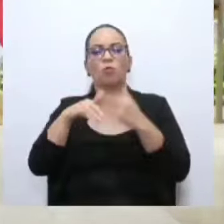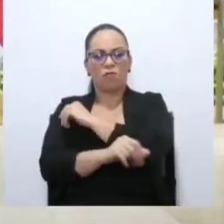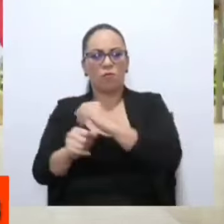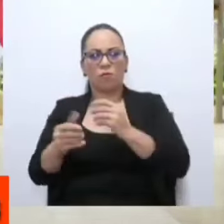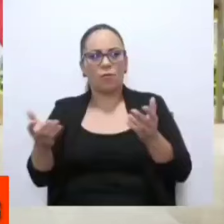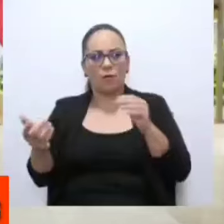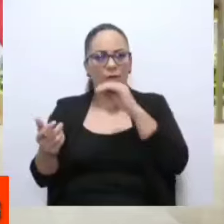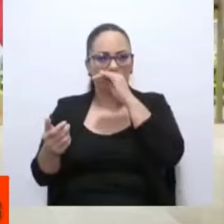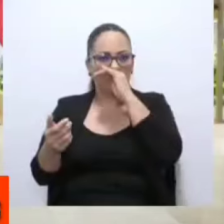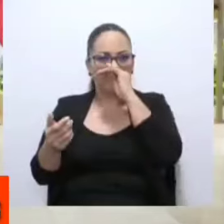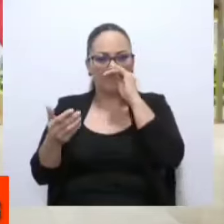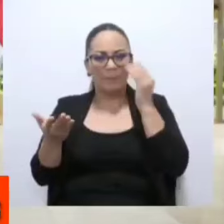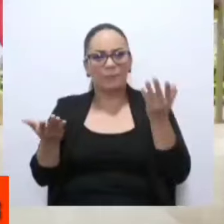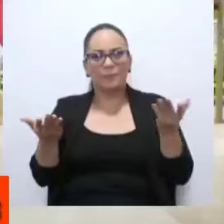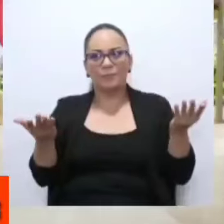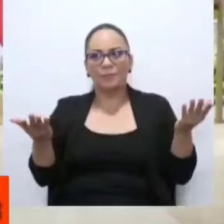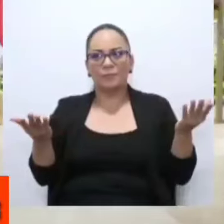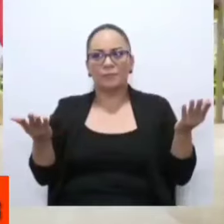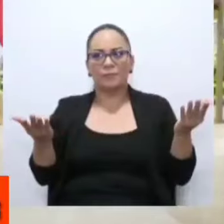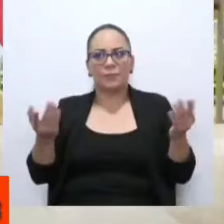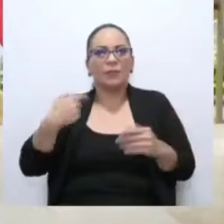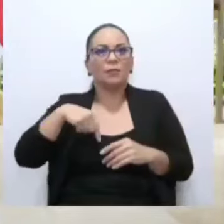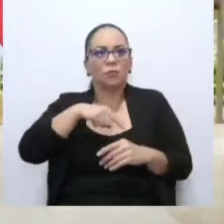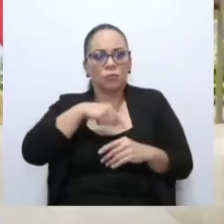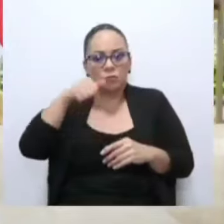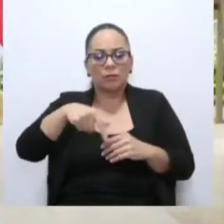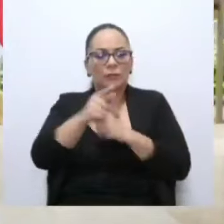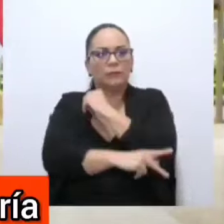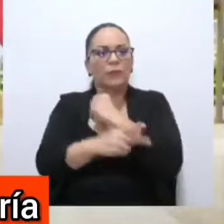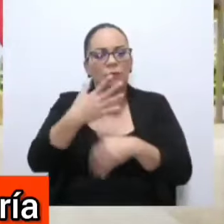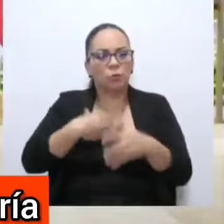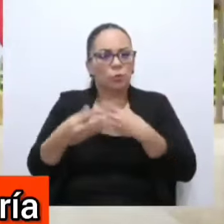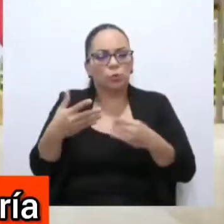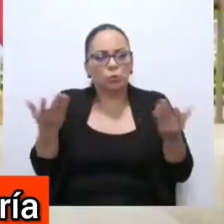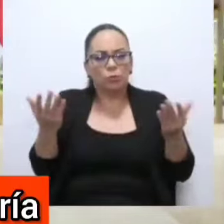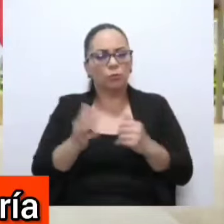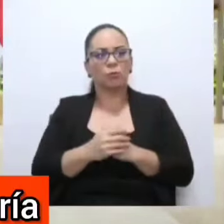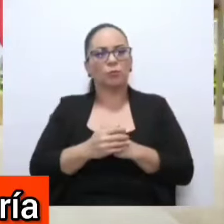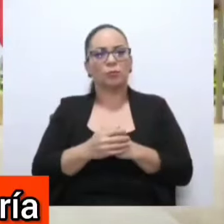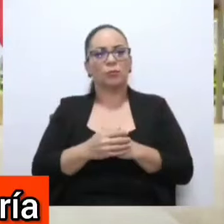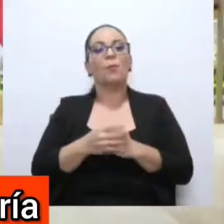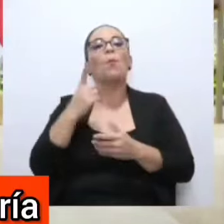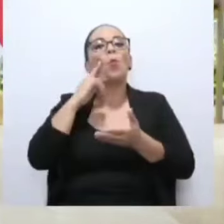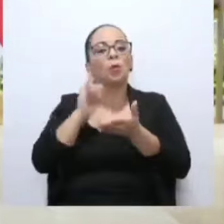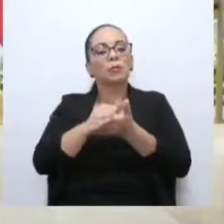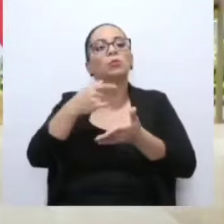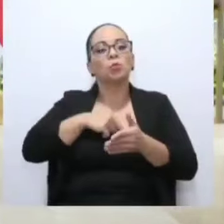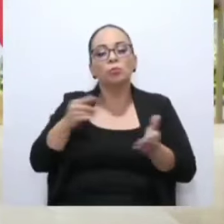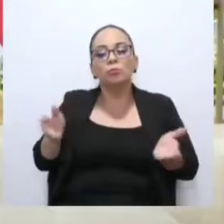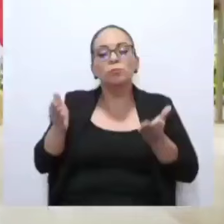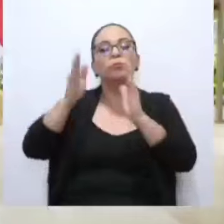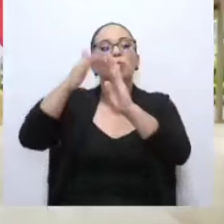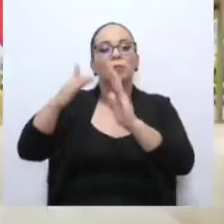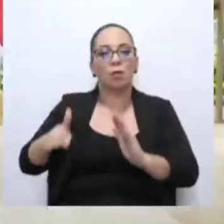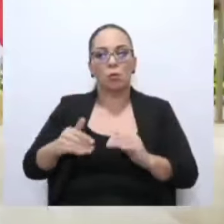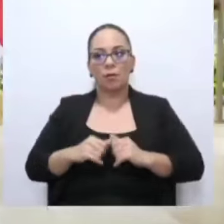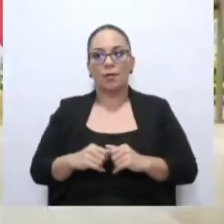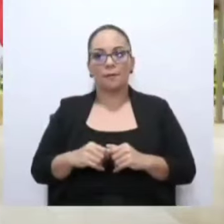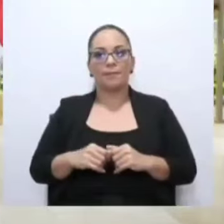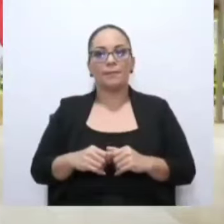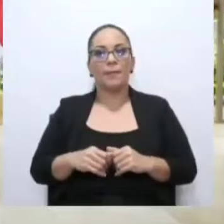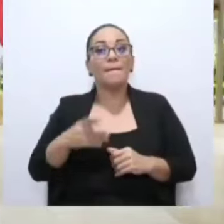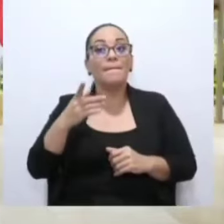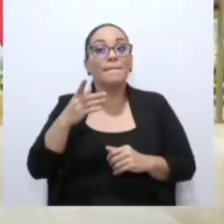han hecho comernos a alto costo en este país. Entonces, estamos fortaleciendo la Contraloría, aunque parezca